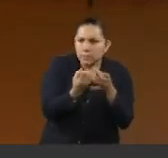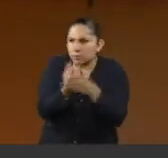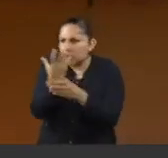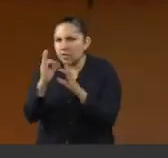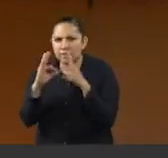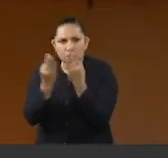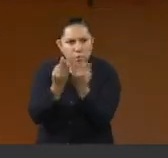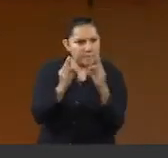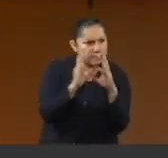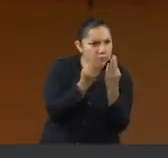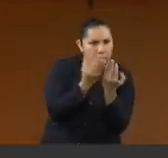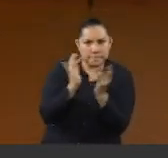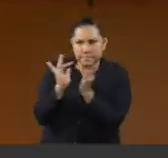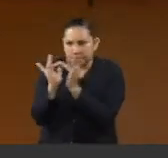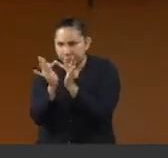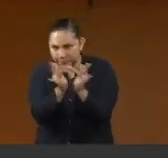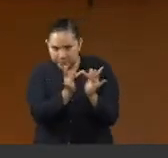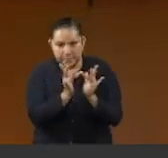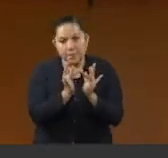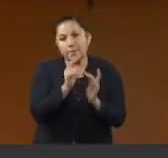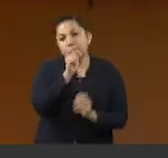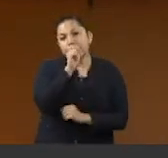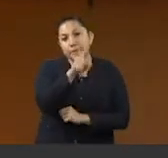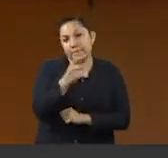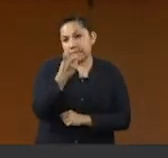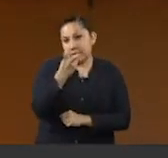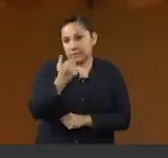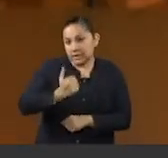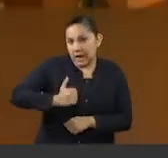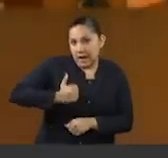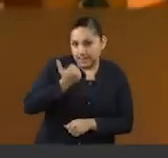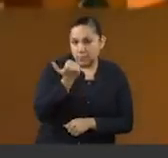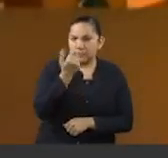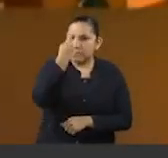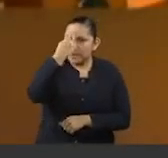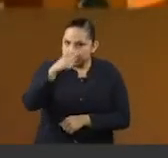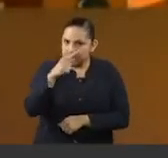fundamentales para nuestro desarrollo y el crecimiento de nuestras economías.